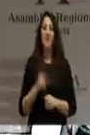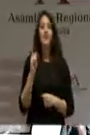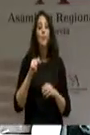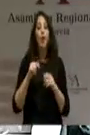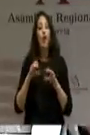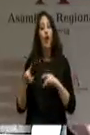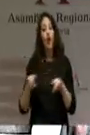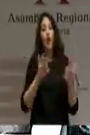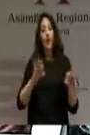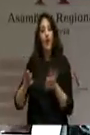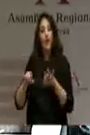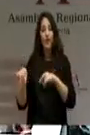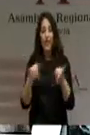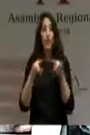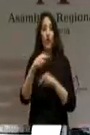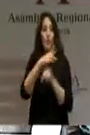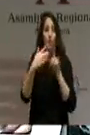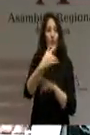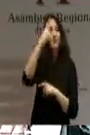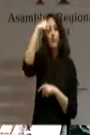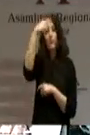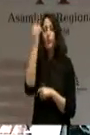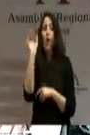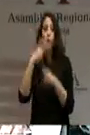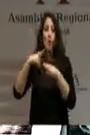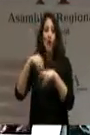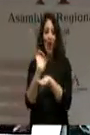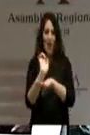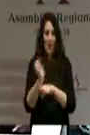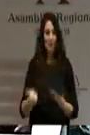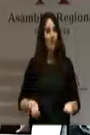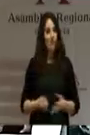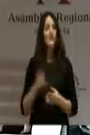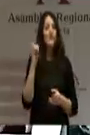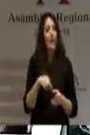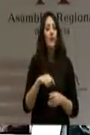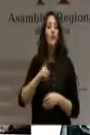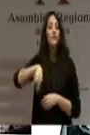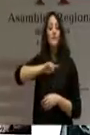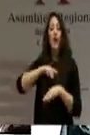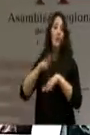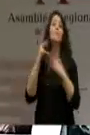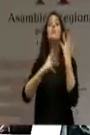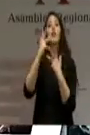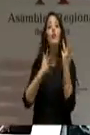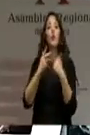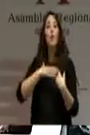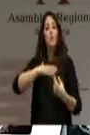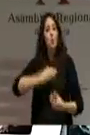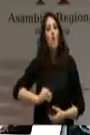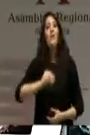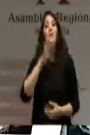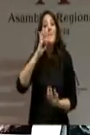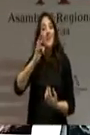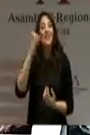territorio, el medioambiente, la cultura o las políticas energéticas. Desde la Administración se pueden y deben hacer políticas